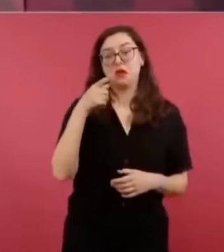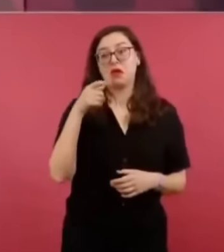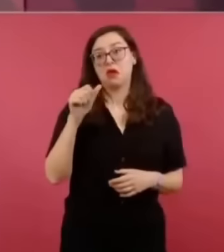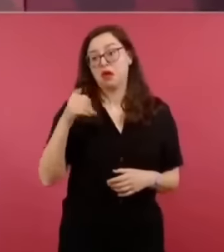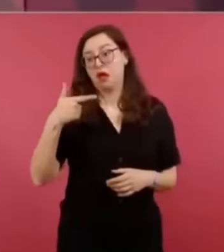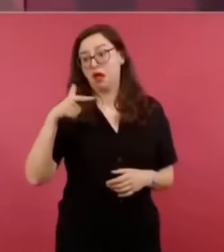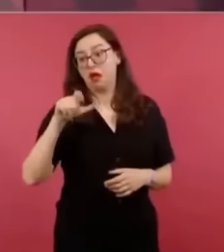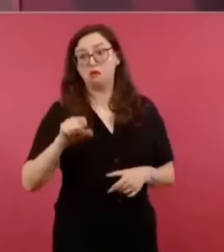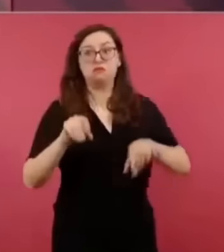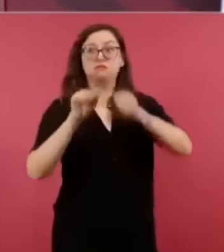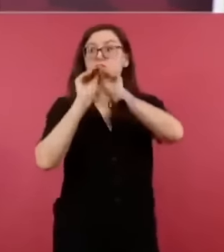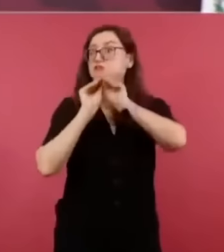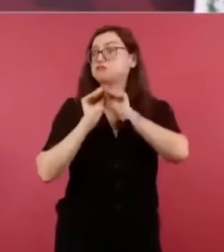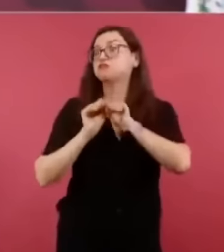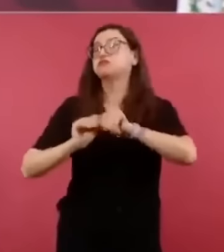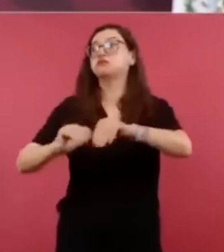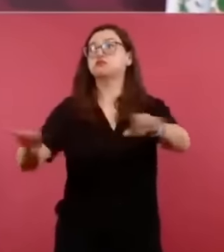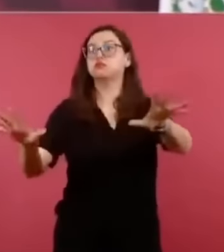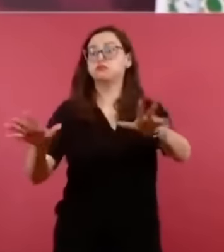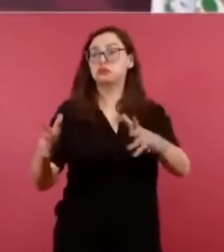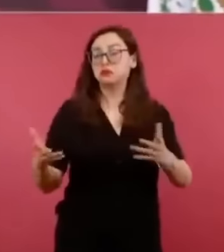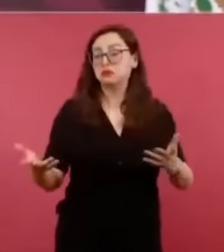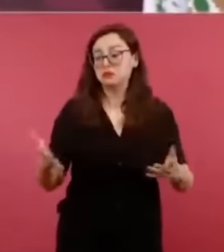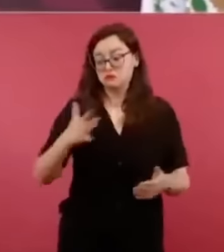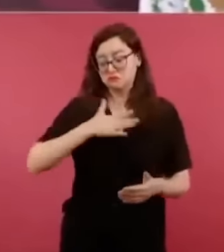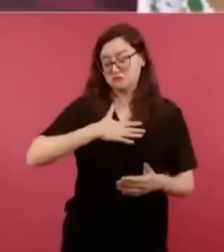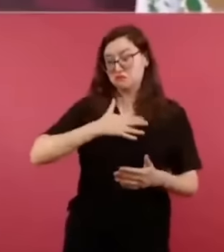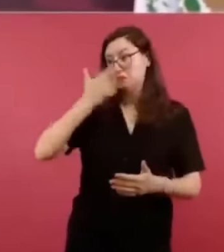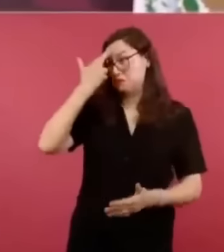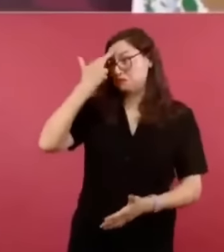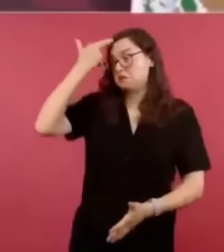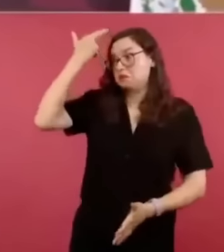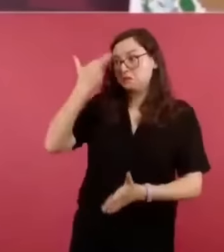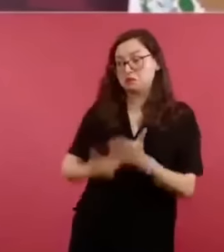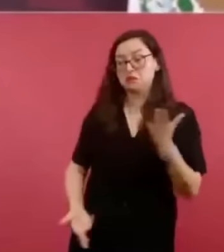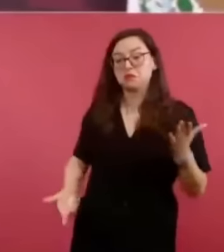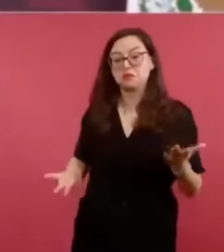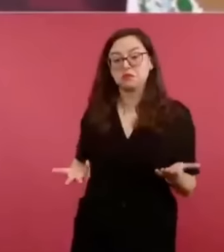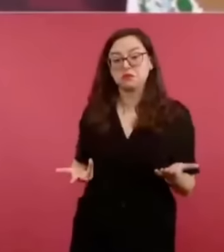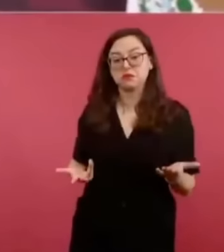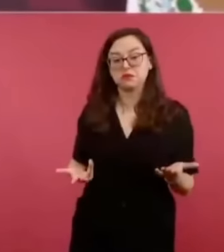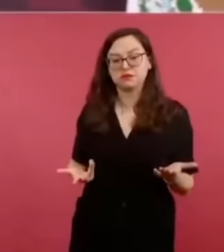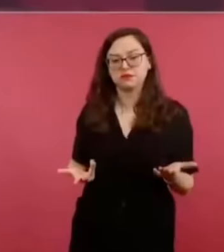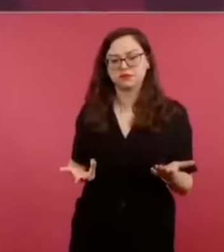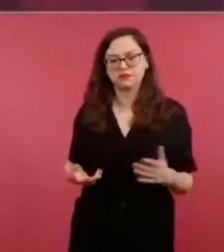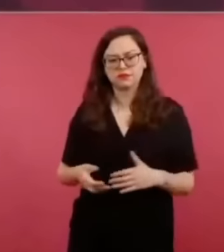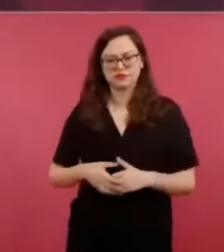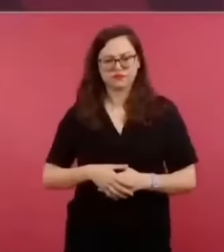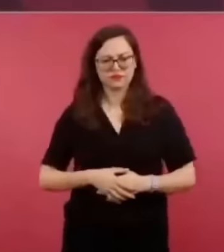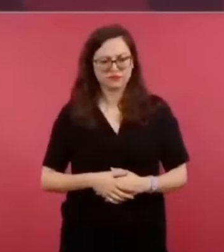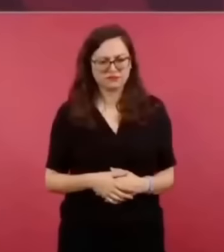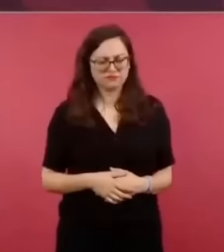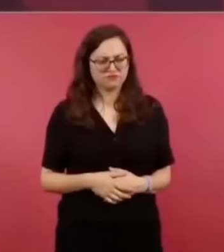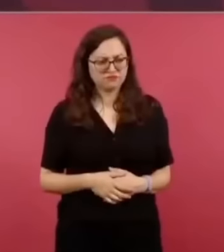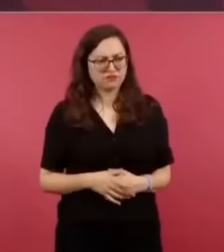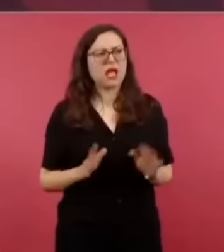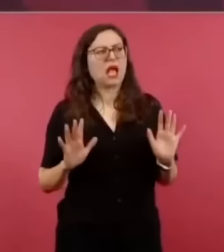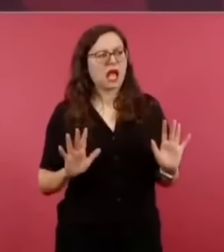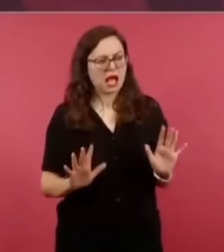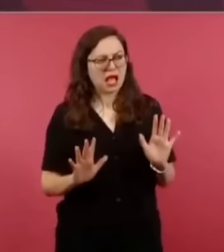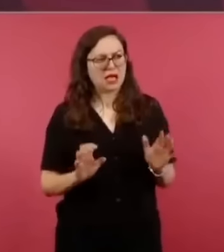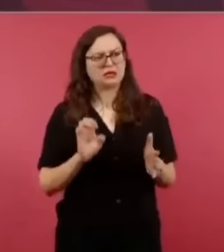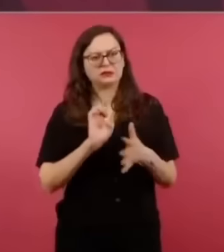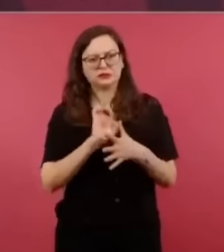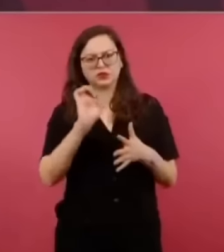como si es válida la corrupción siempre y cuando